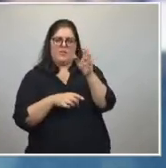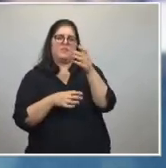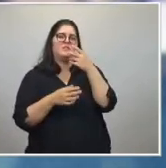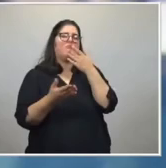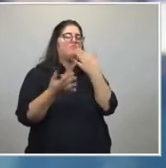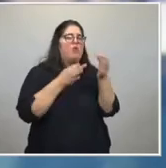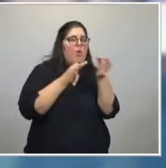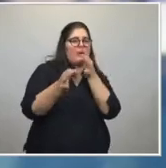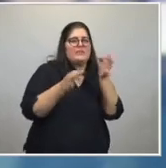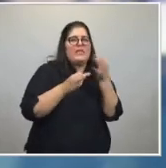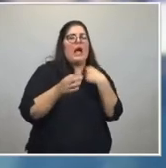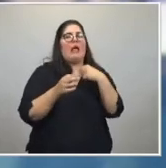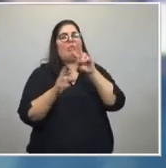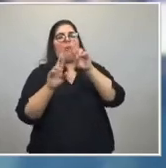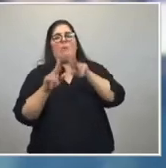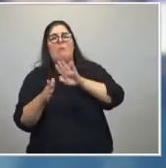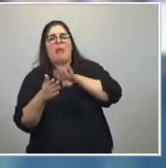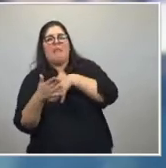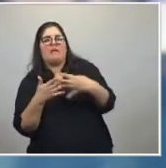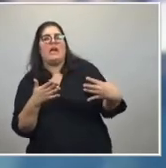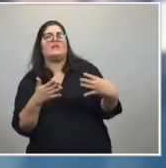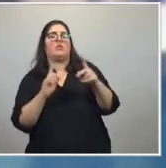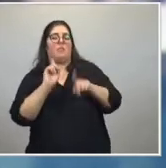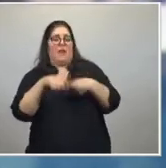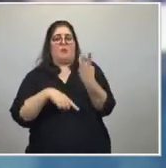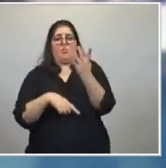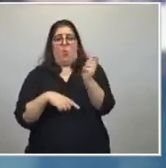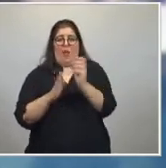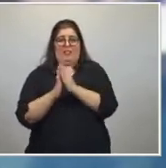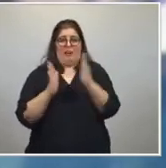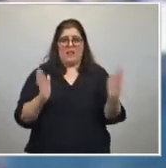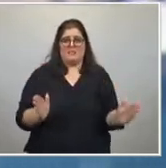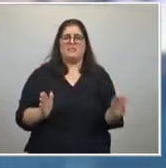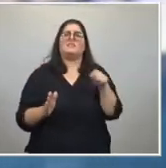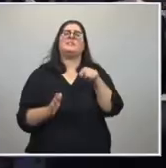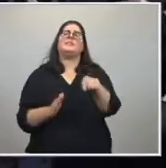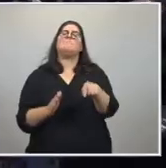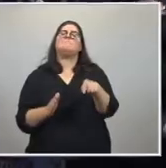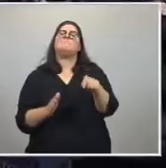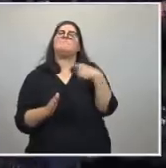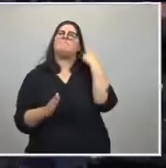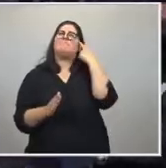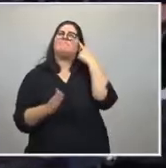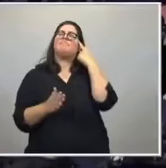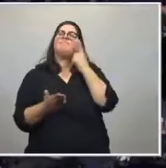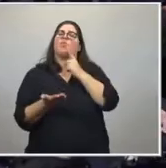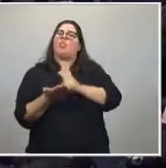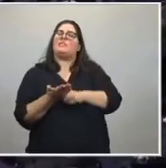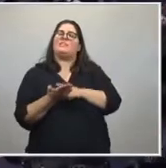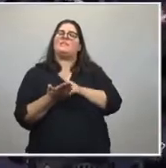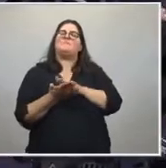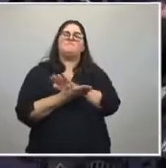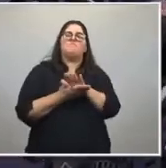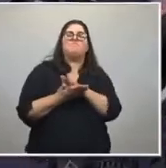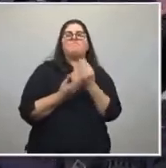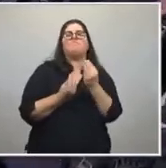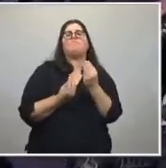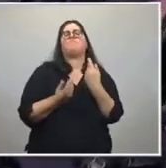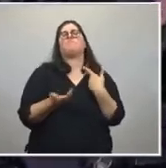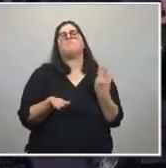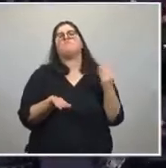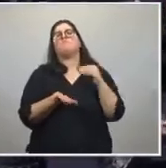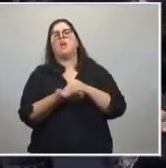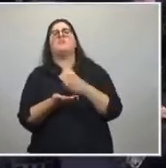pensando en la planificación del próximo cuatrimestre, también definíamos complementar con